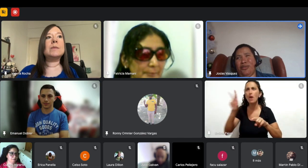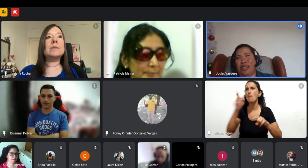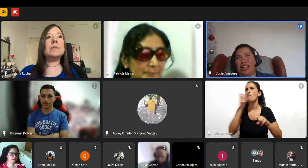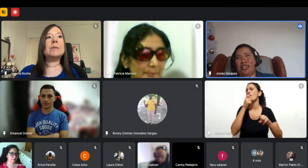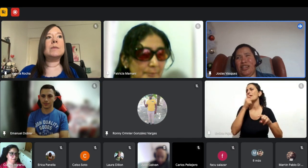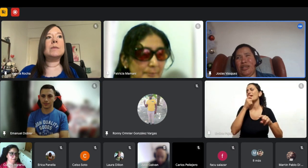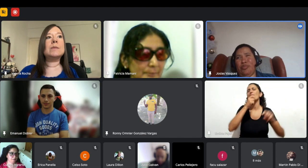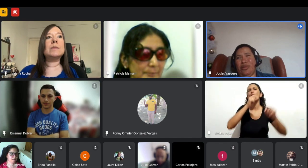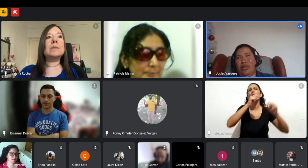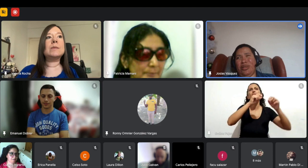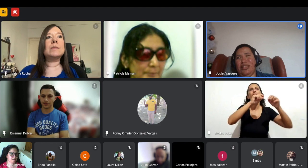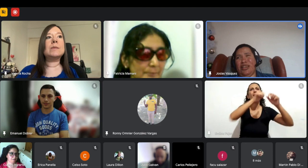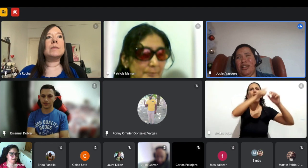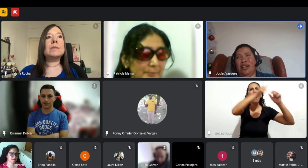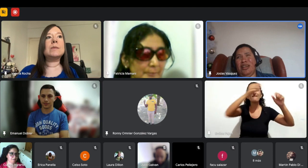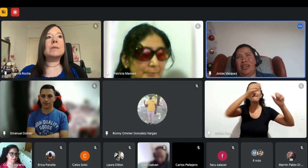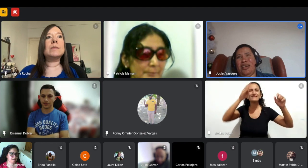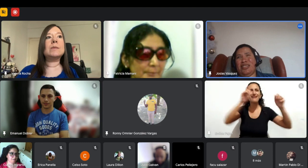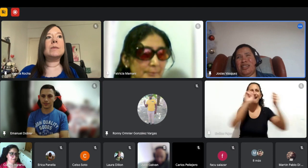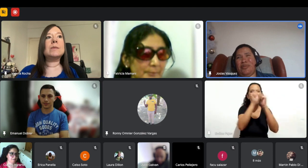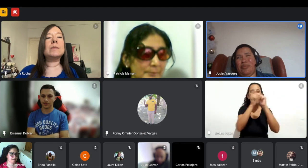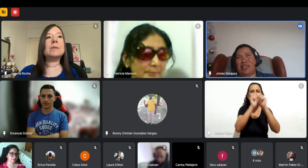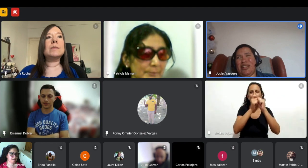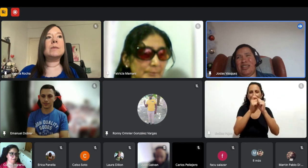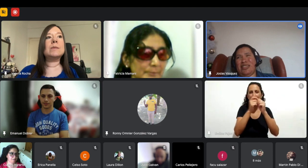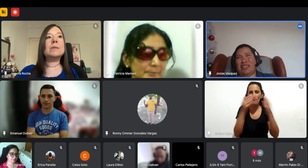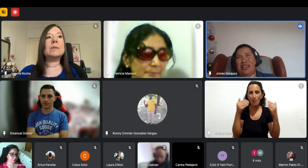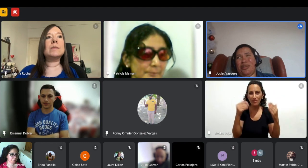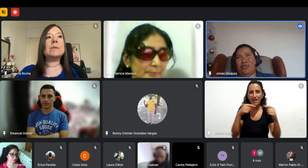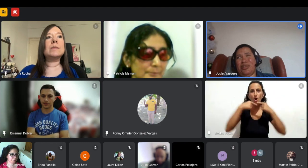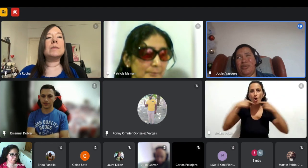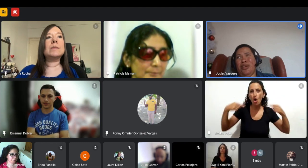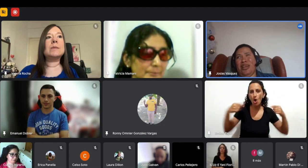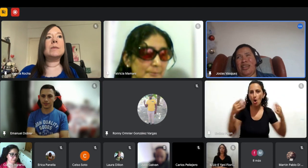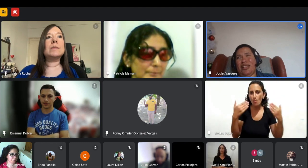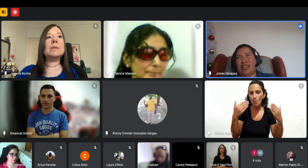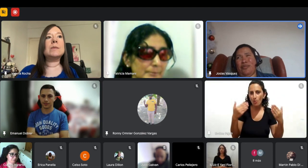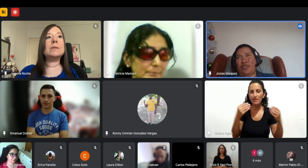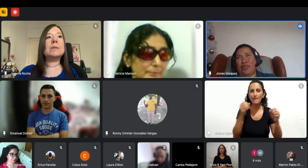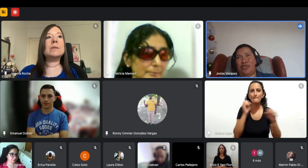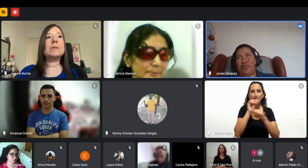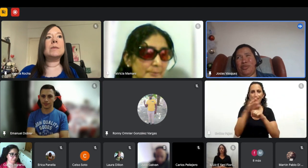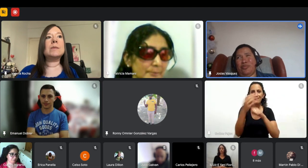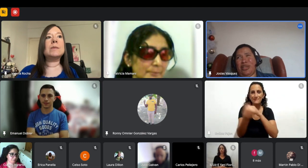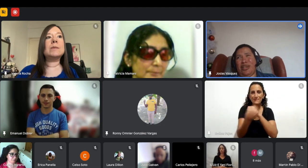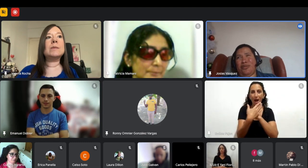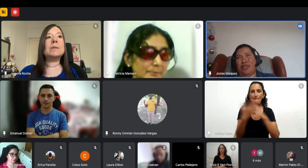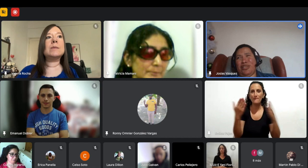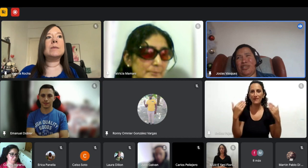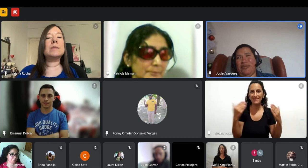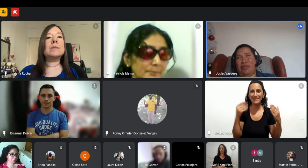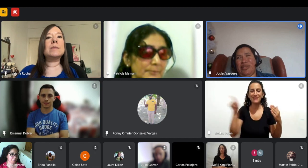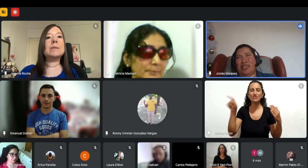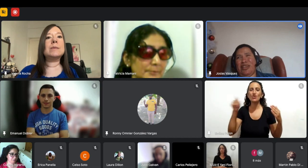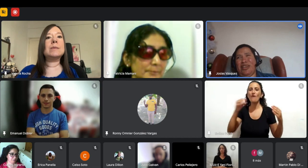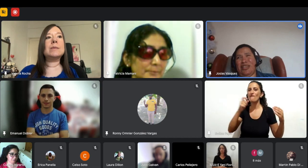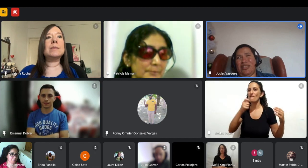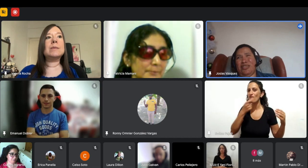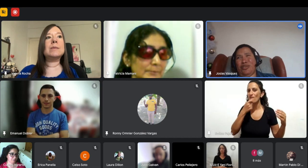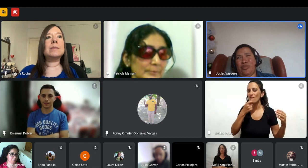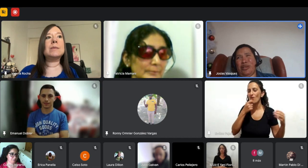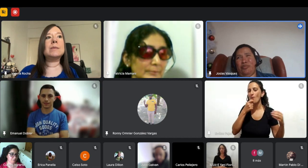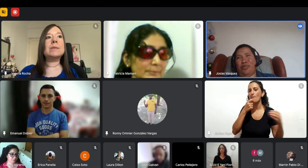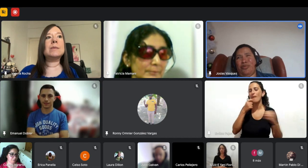el color de letra el tipo de letra escribir mensajes centrados y eso y hacía bromas con mis compañeros les escribía